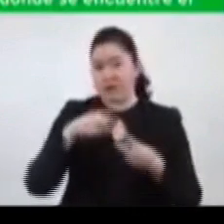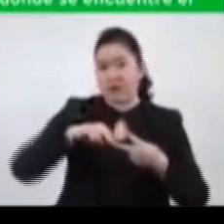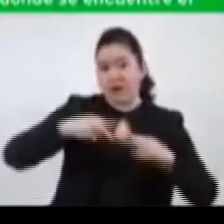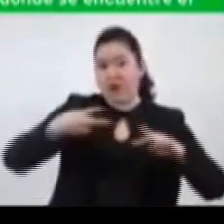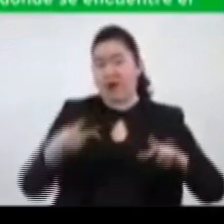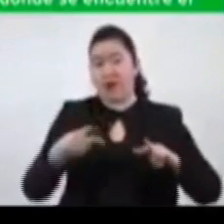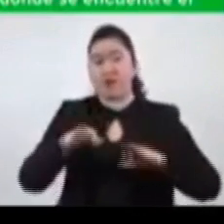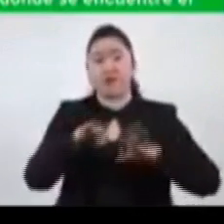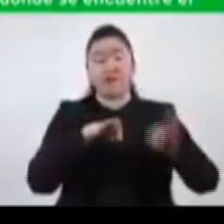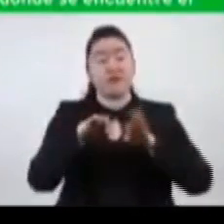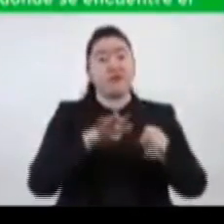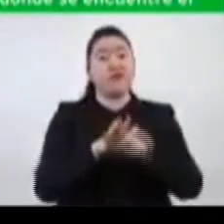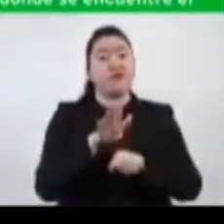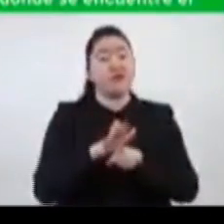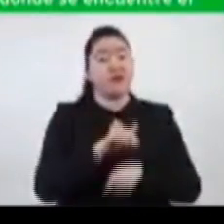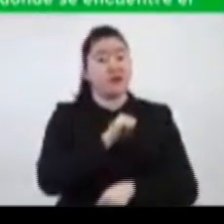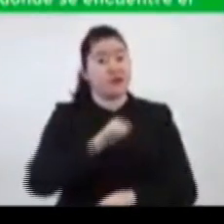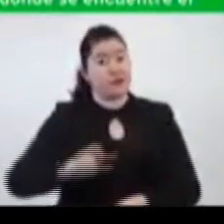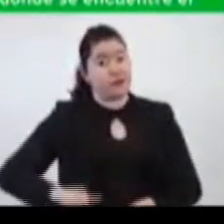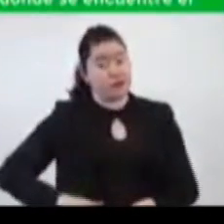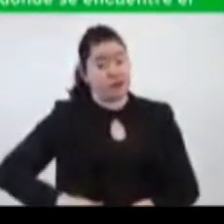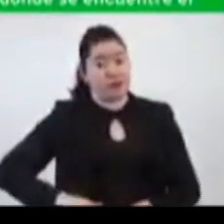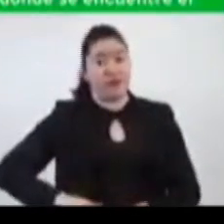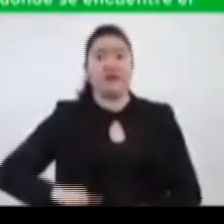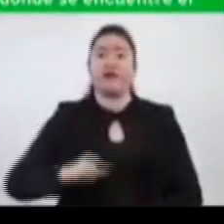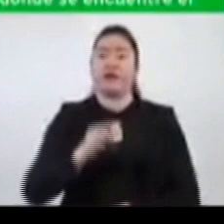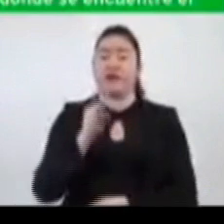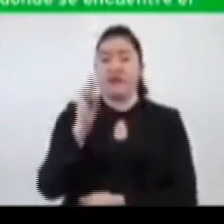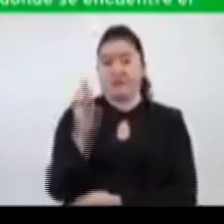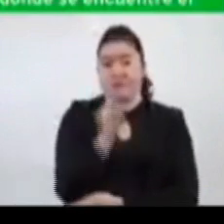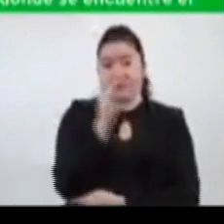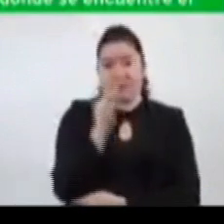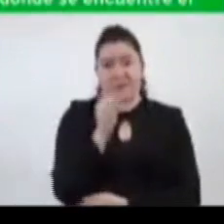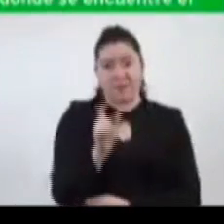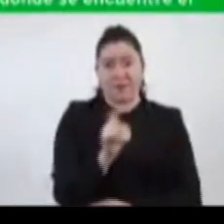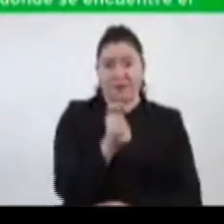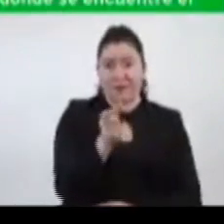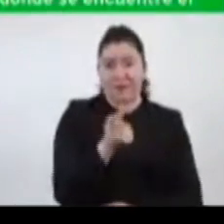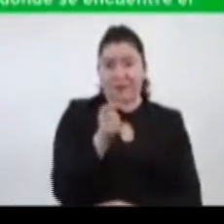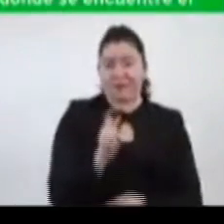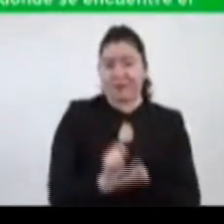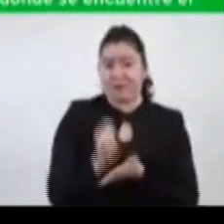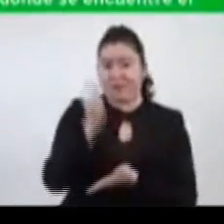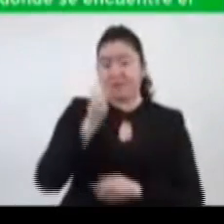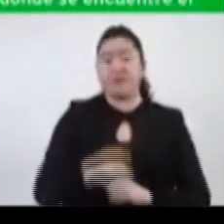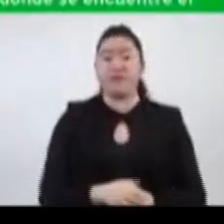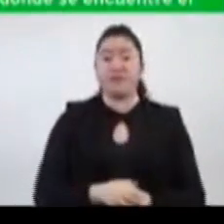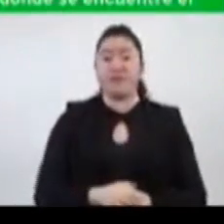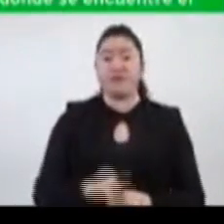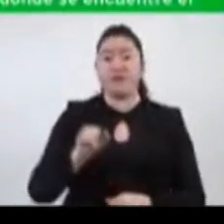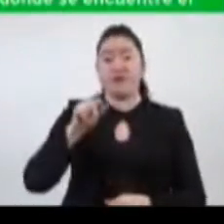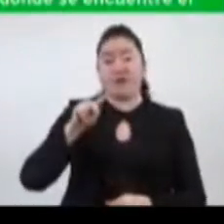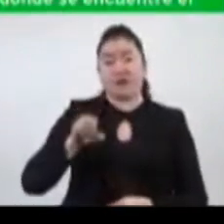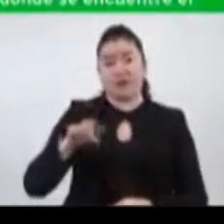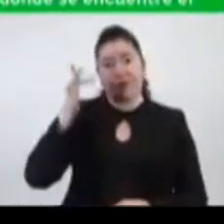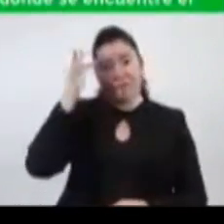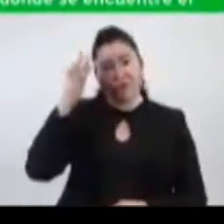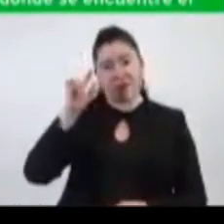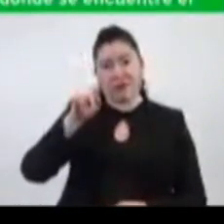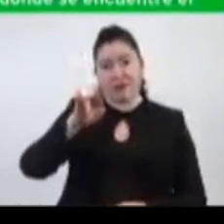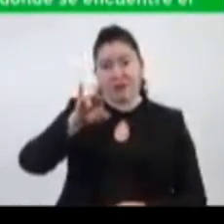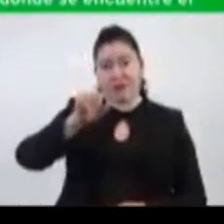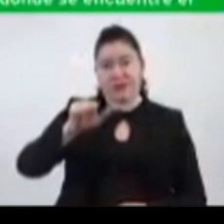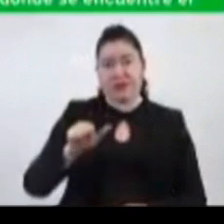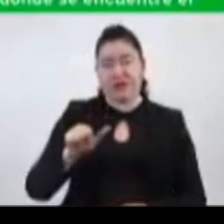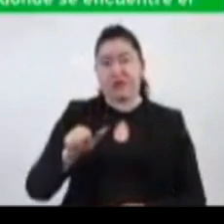para quien labora en las escuelas de las alcaldías de Milpalta, Xochimilco y Tlahuac. El ITAM Campus Santa